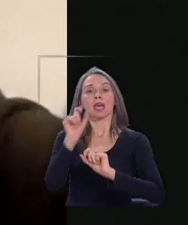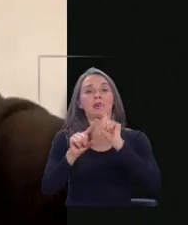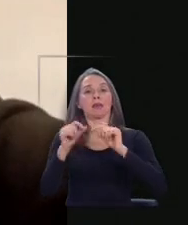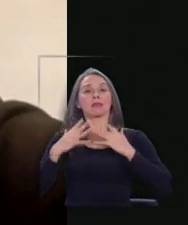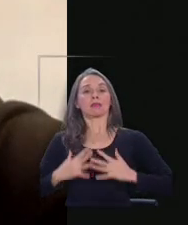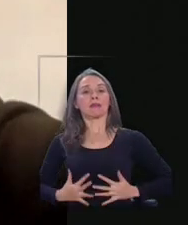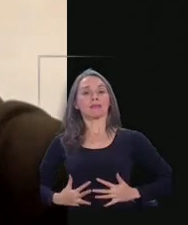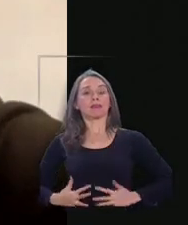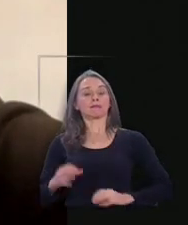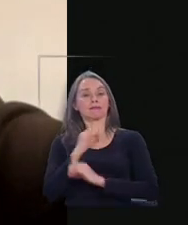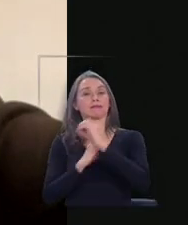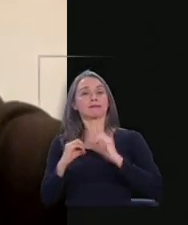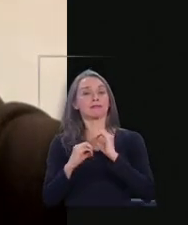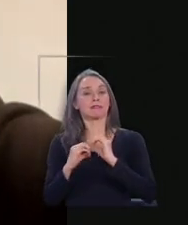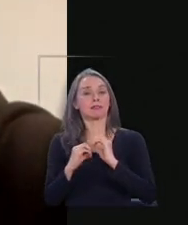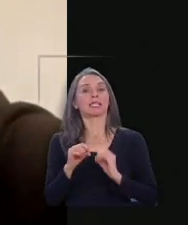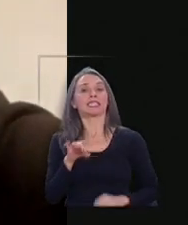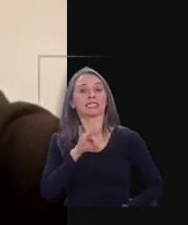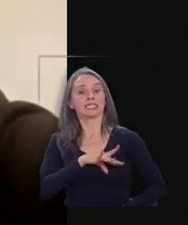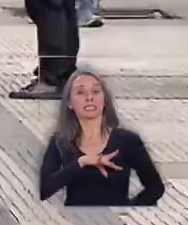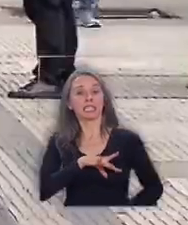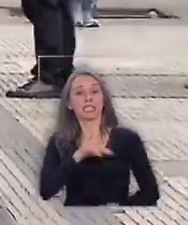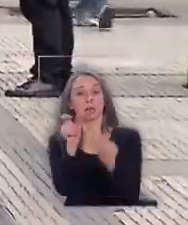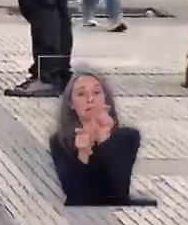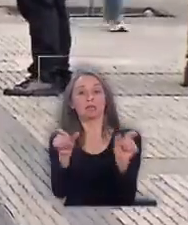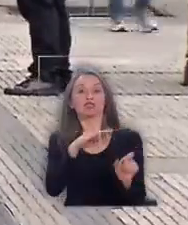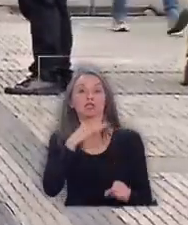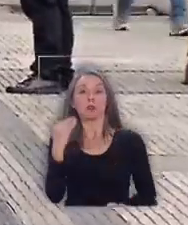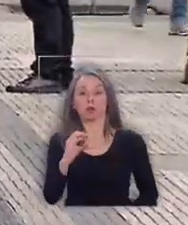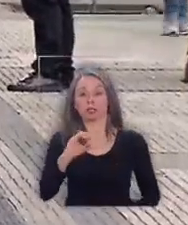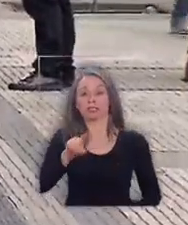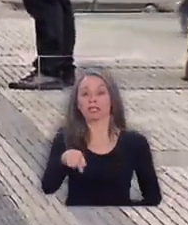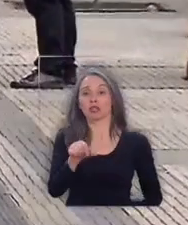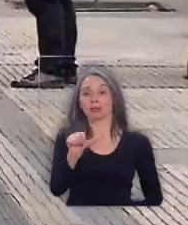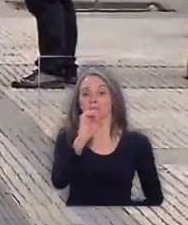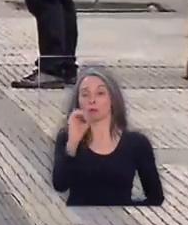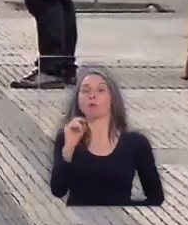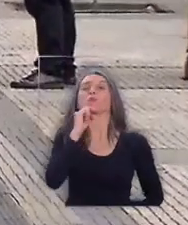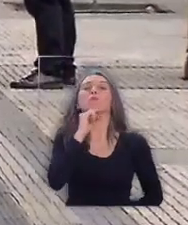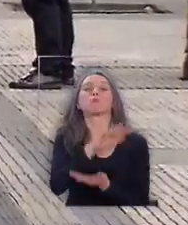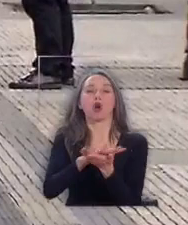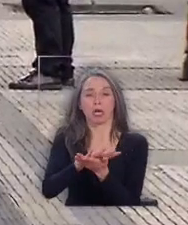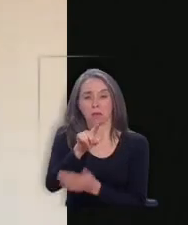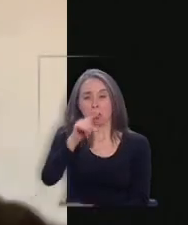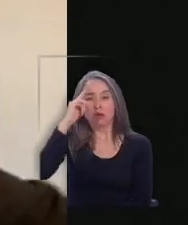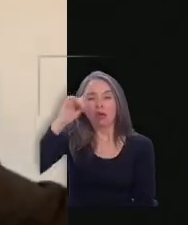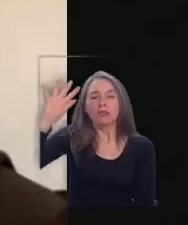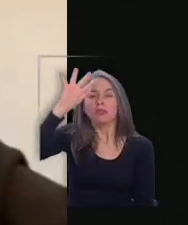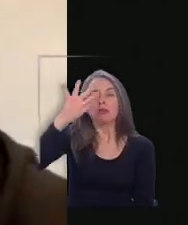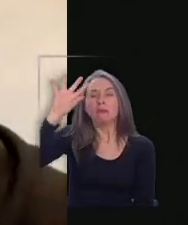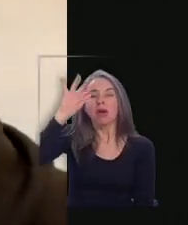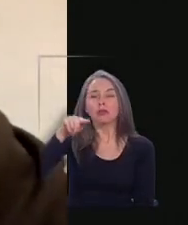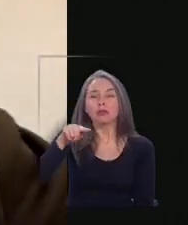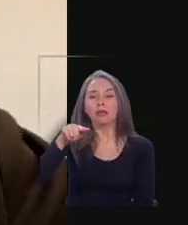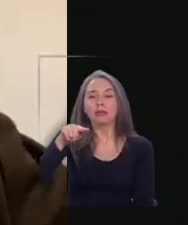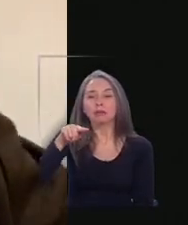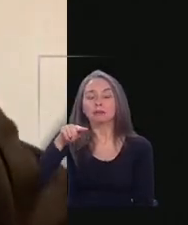Asumamos que en Chile la letalidad sea 0,6%. Imaginemos que